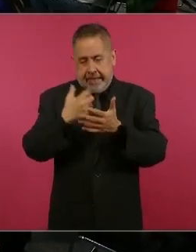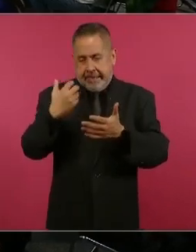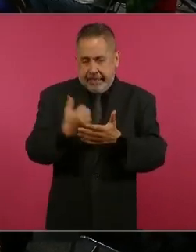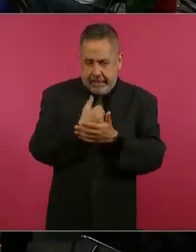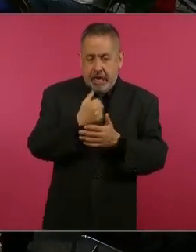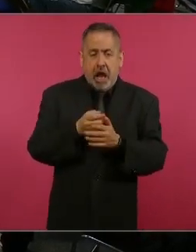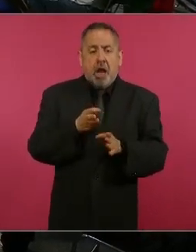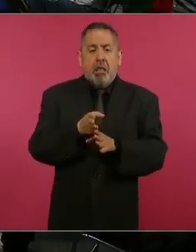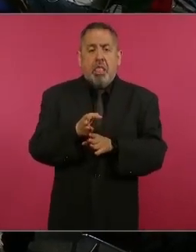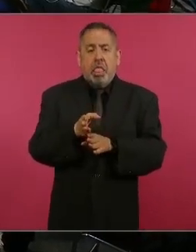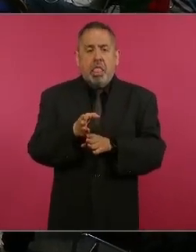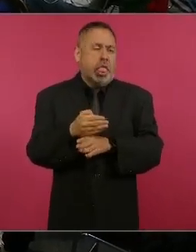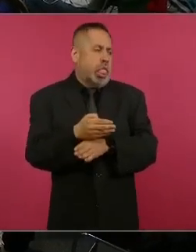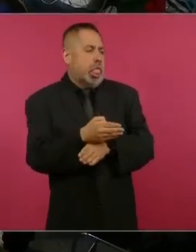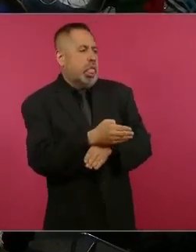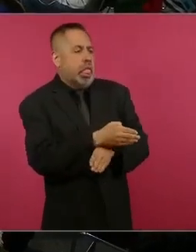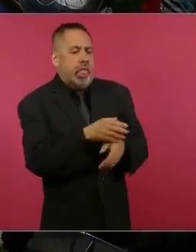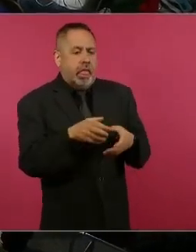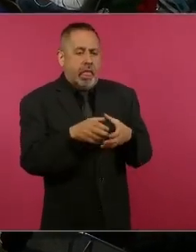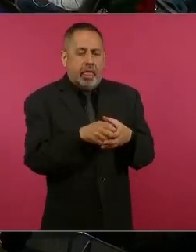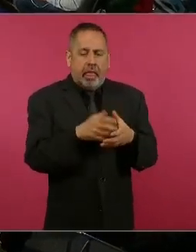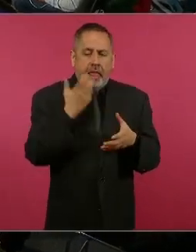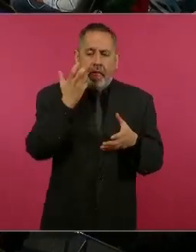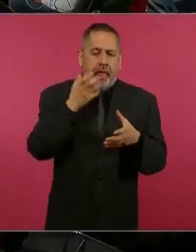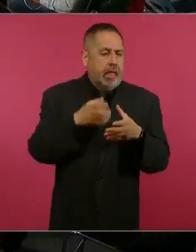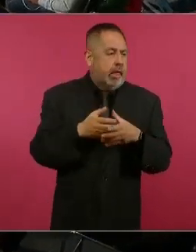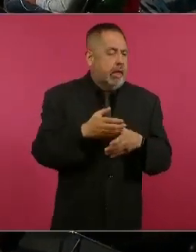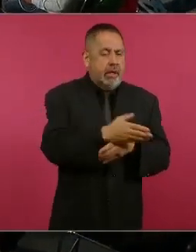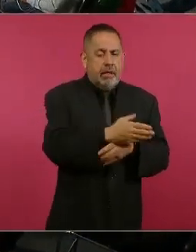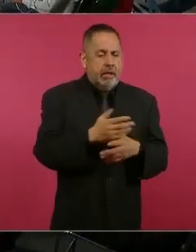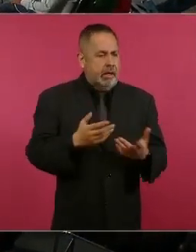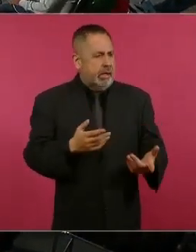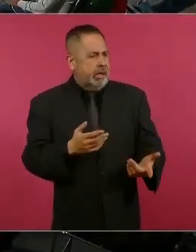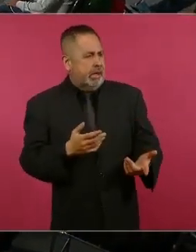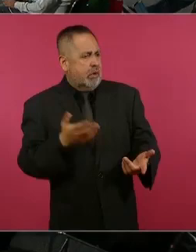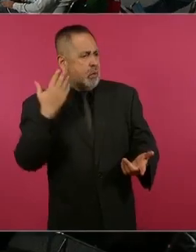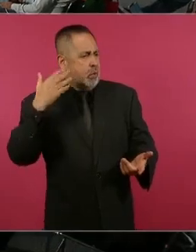las causas por las que surgió la revolución,